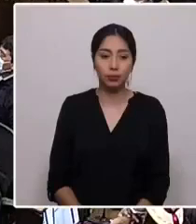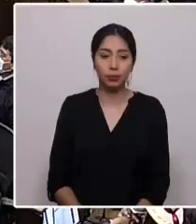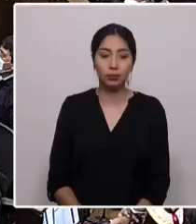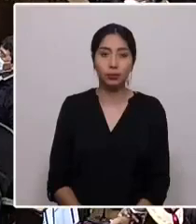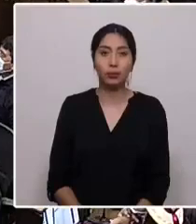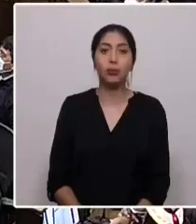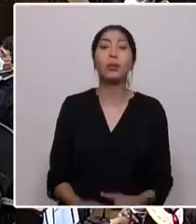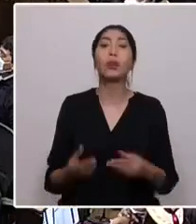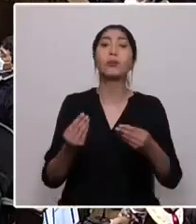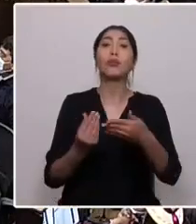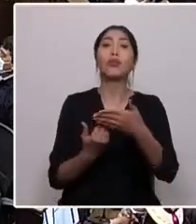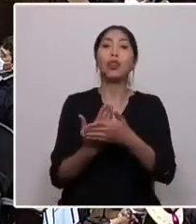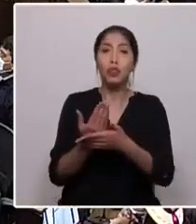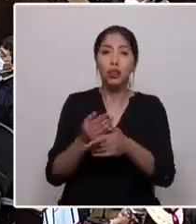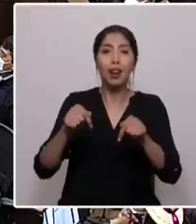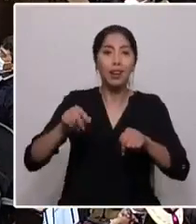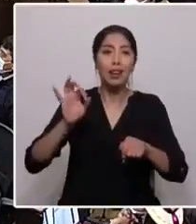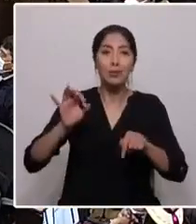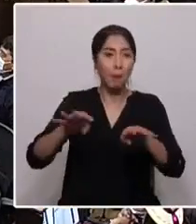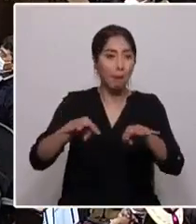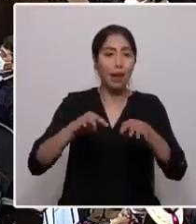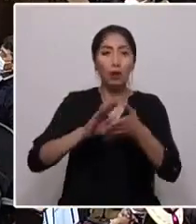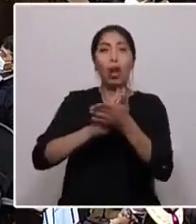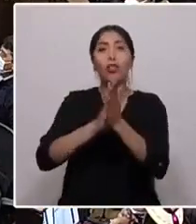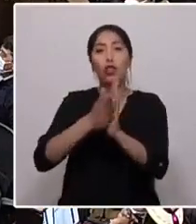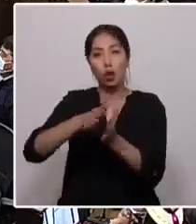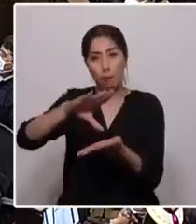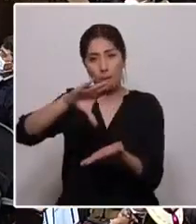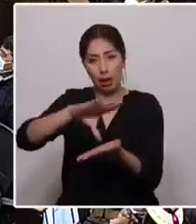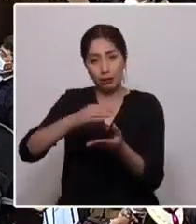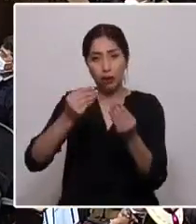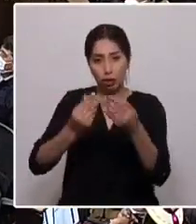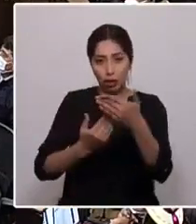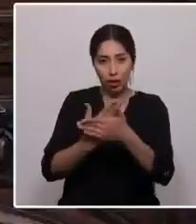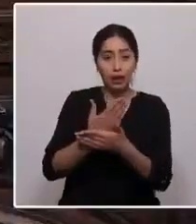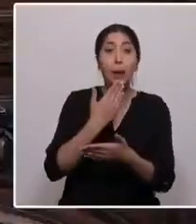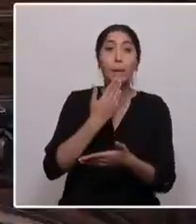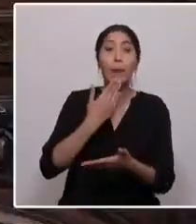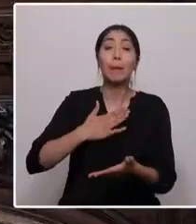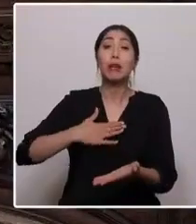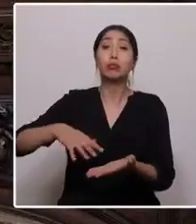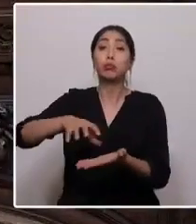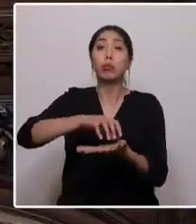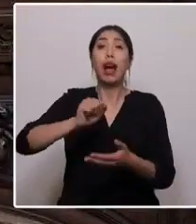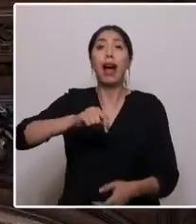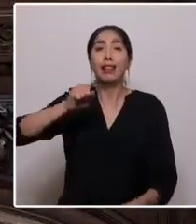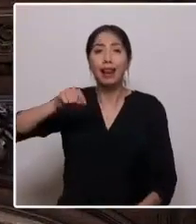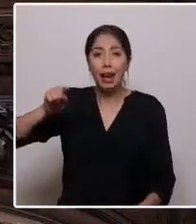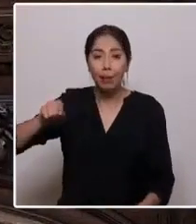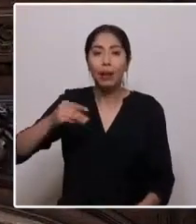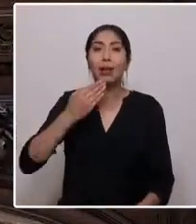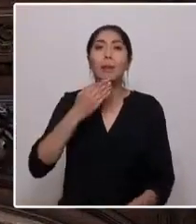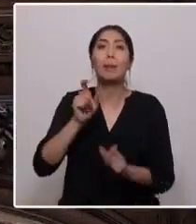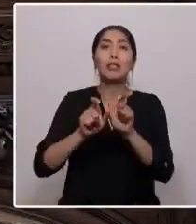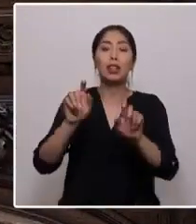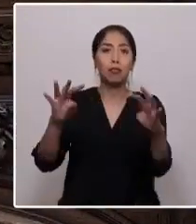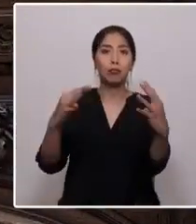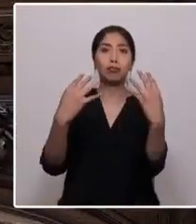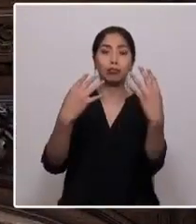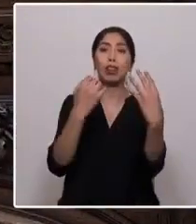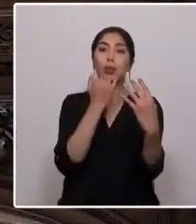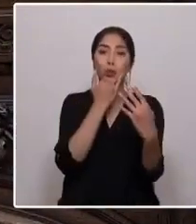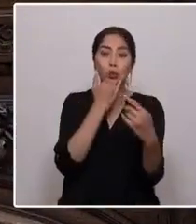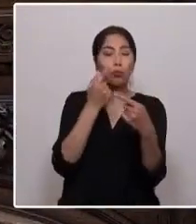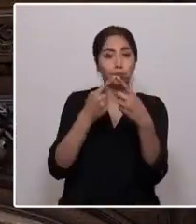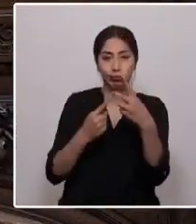Muy buenos días al Pleno y a todo el país. Saludo especialmente a mi territorio, Atacama, y a quienes nos siguen por las redes. Tengo